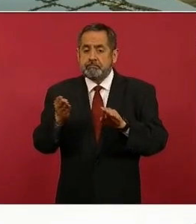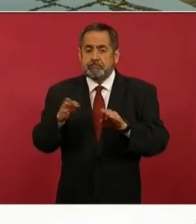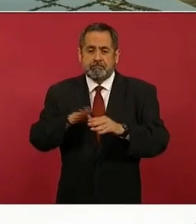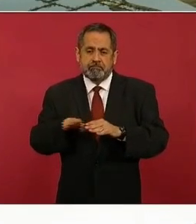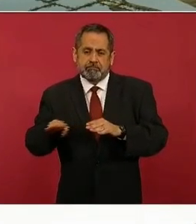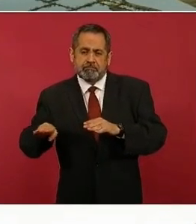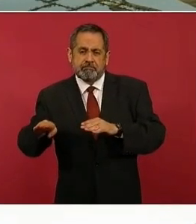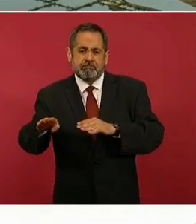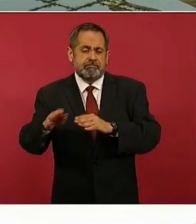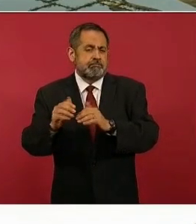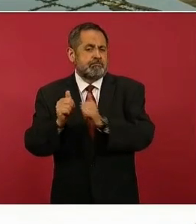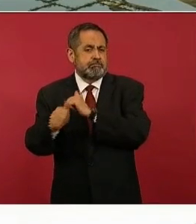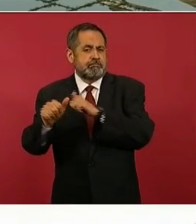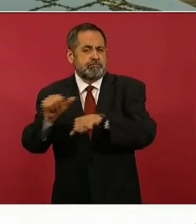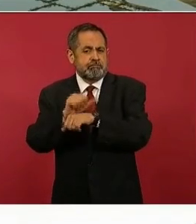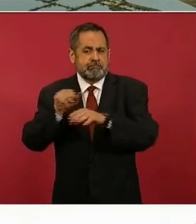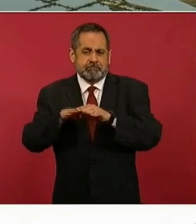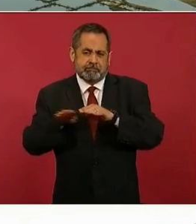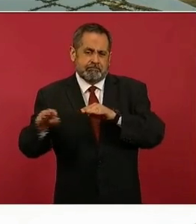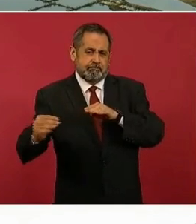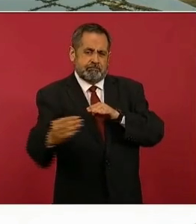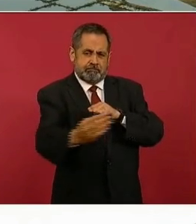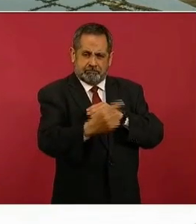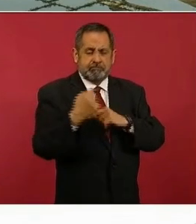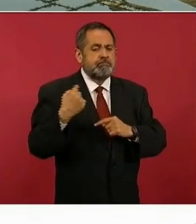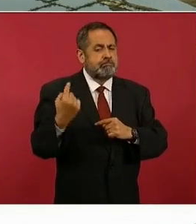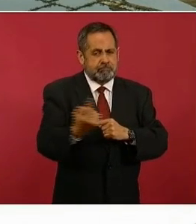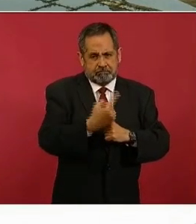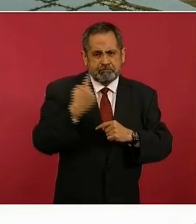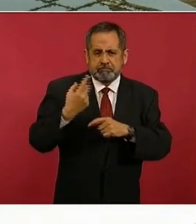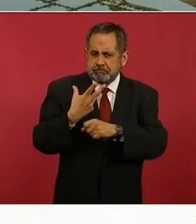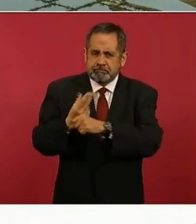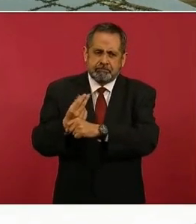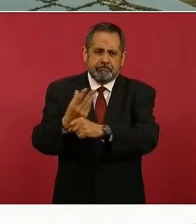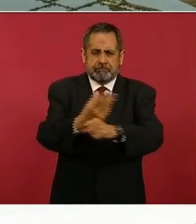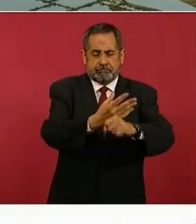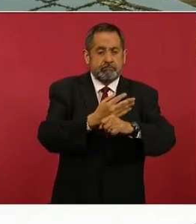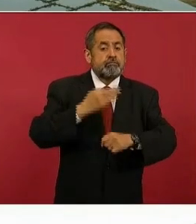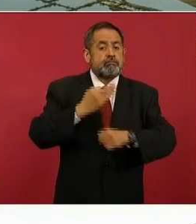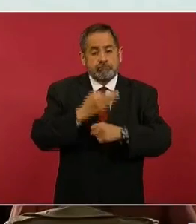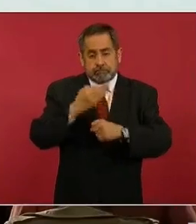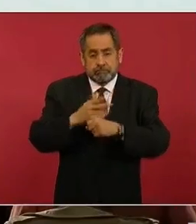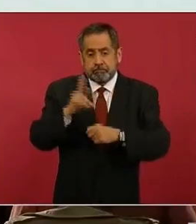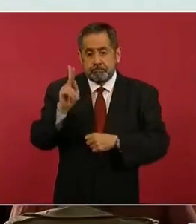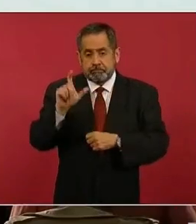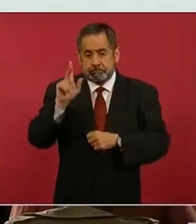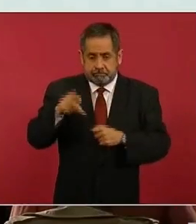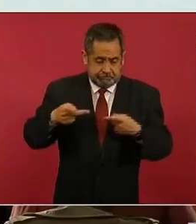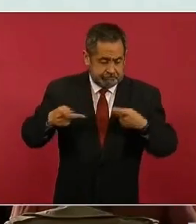de agua. En este momento nos encontramos desarrollando los proyectos ejecutivos para llevarlos a cabo.